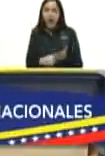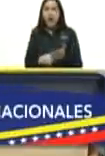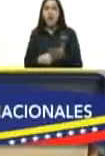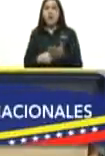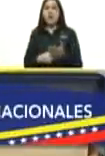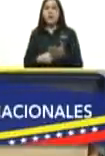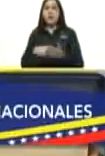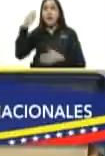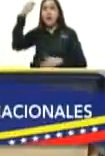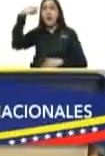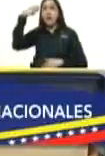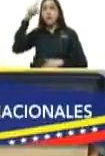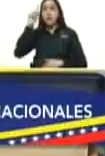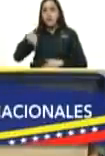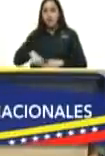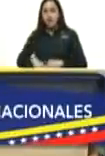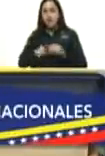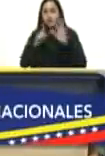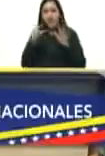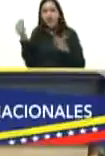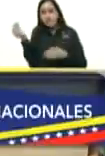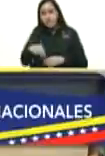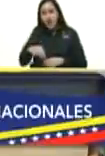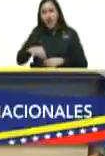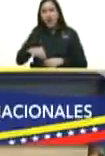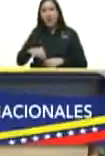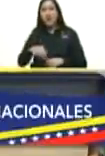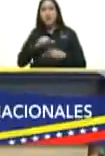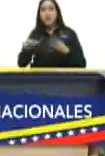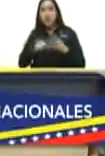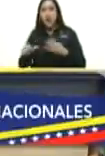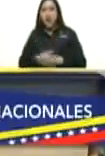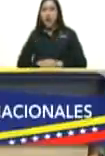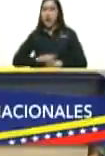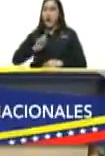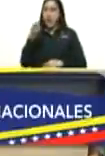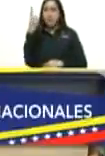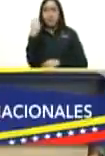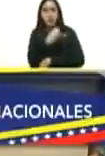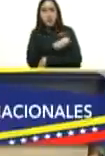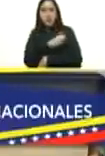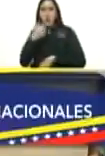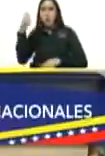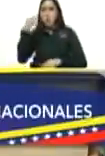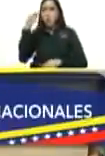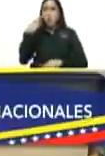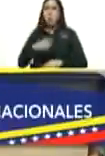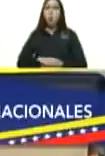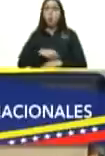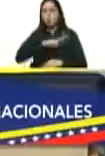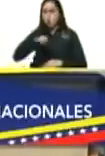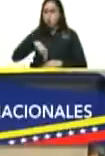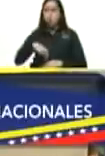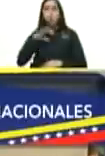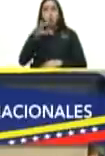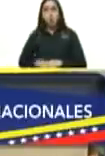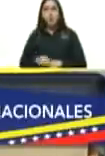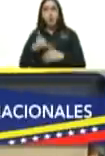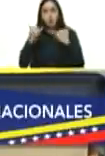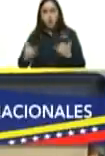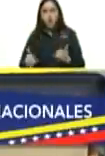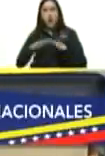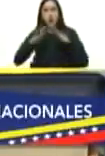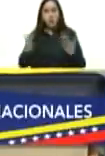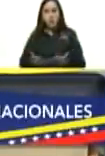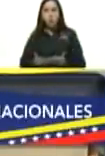y seis semanas para que llegara la primera muestra del Rendecivir del que habíamos comprado ya en el